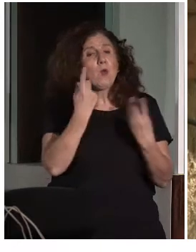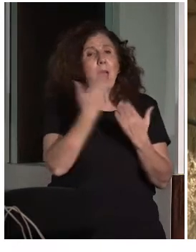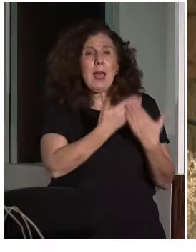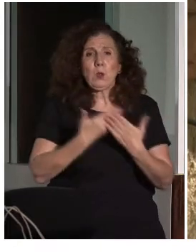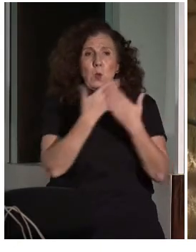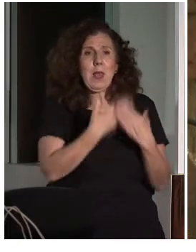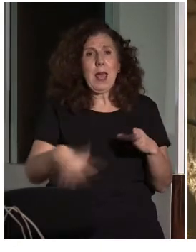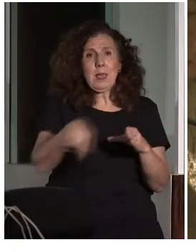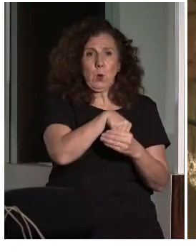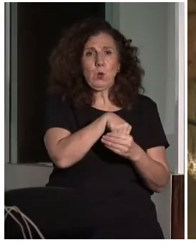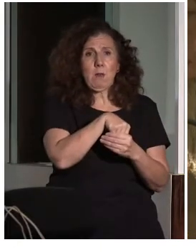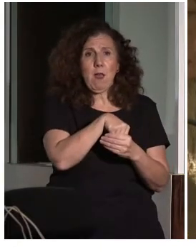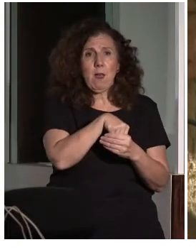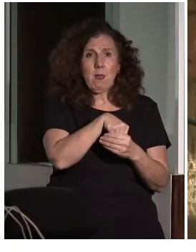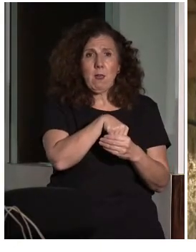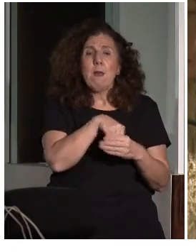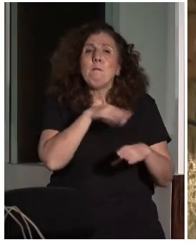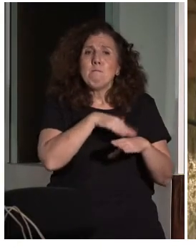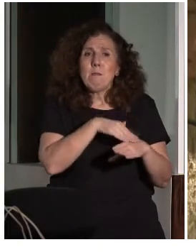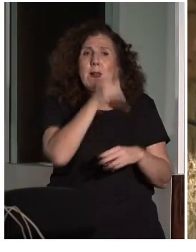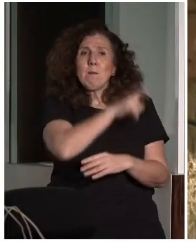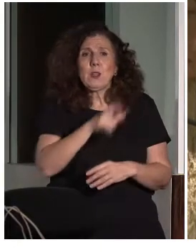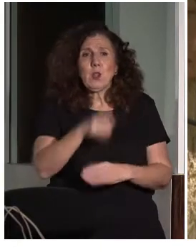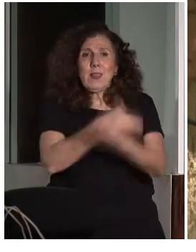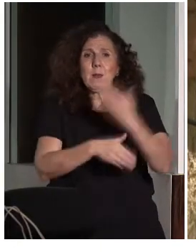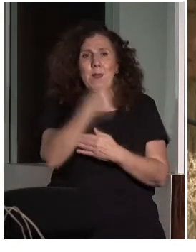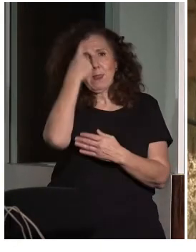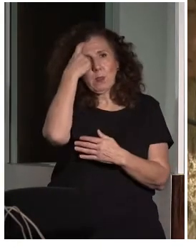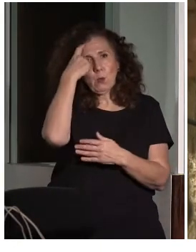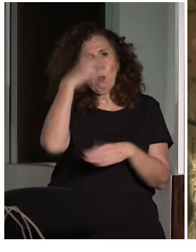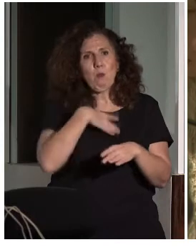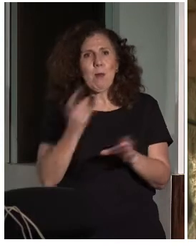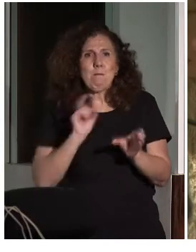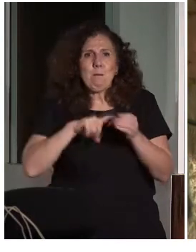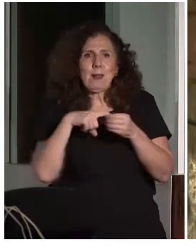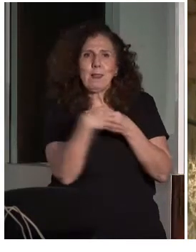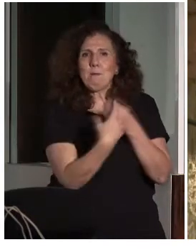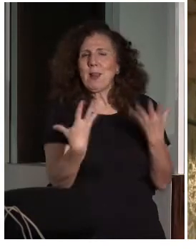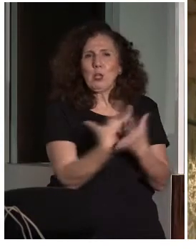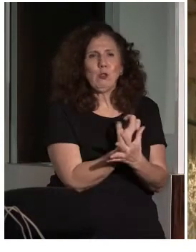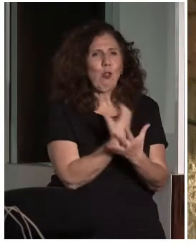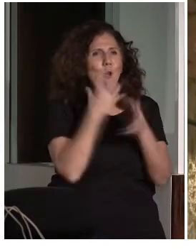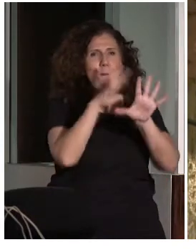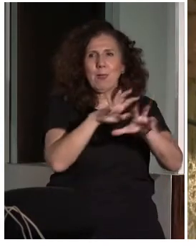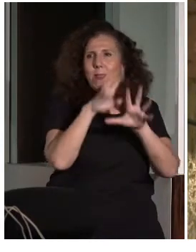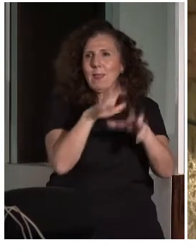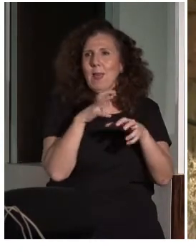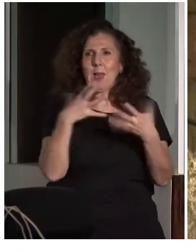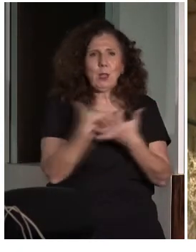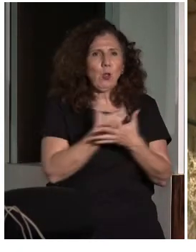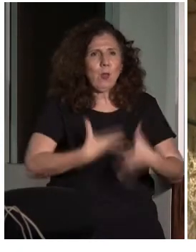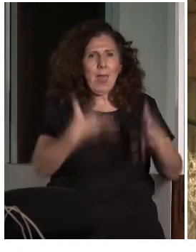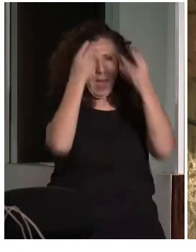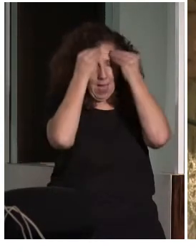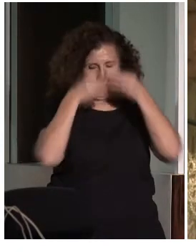posibilidad a las personas con discapacidad intelectual de participar en todos los aprendizajes y en toda la adquisición